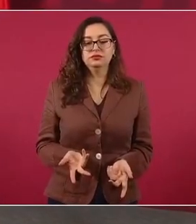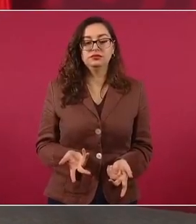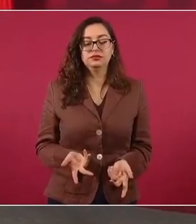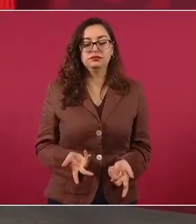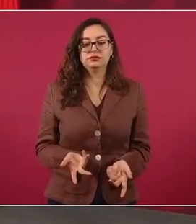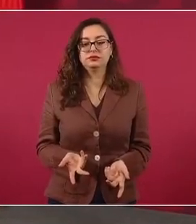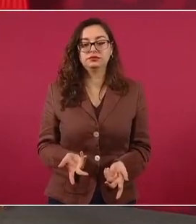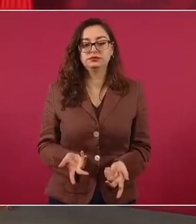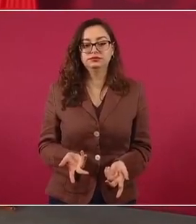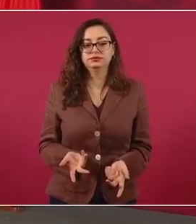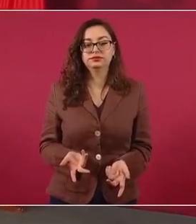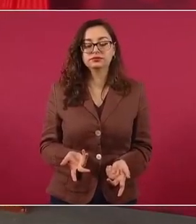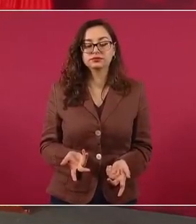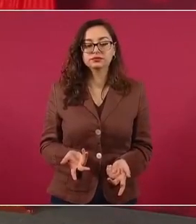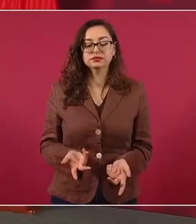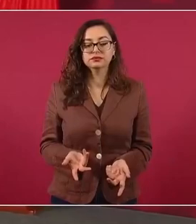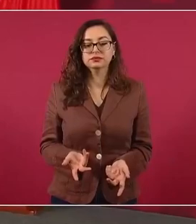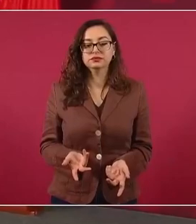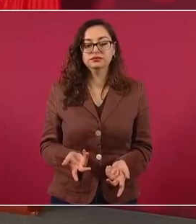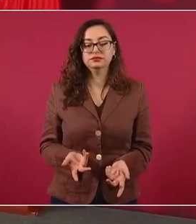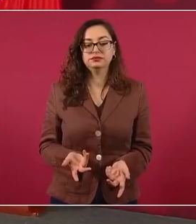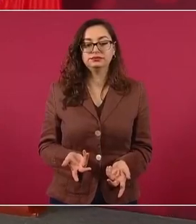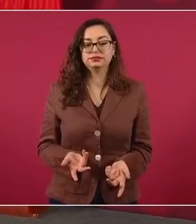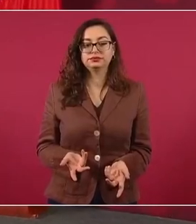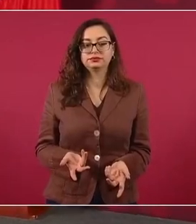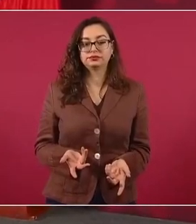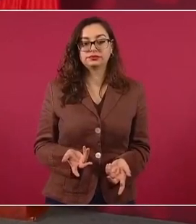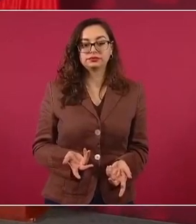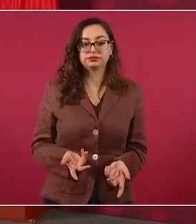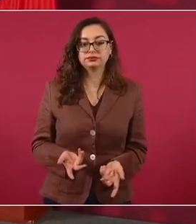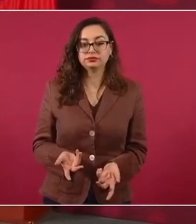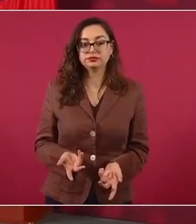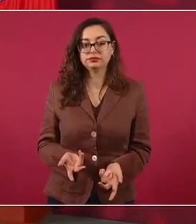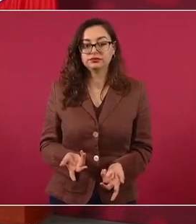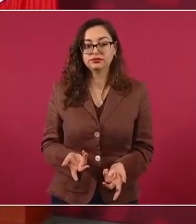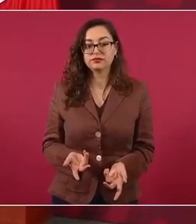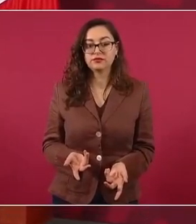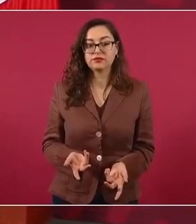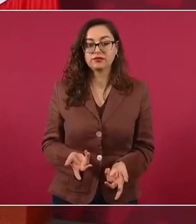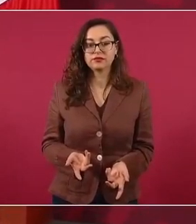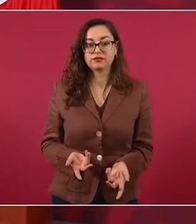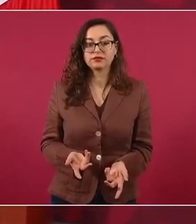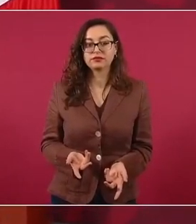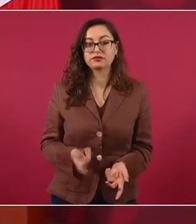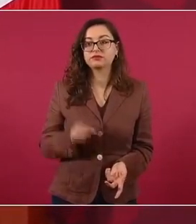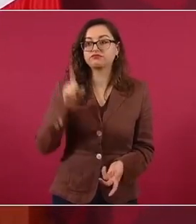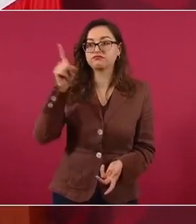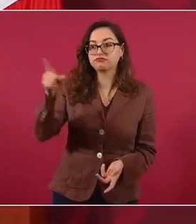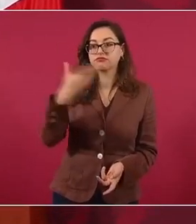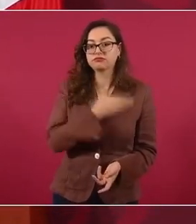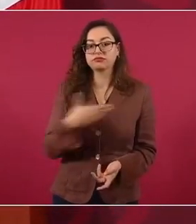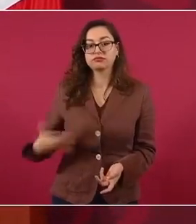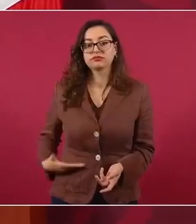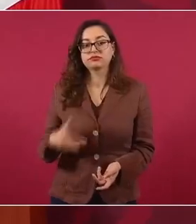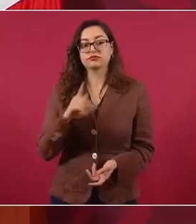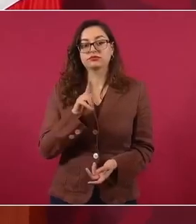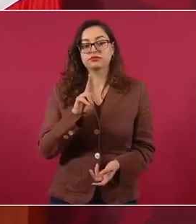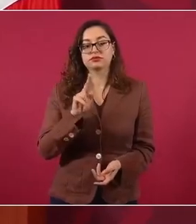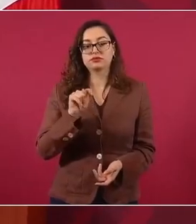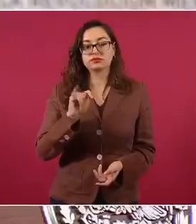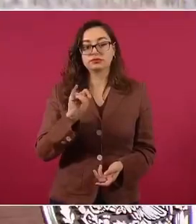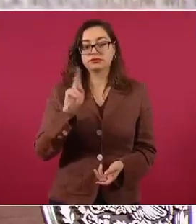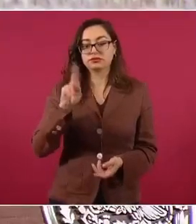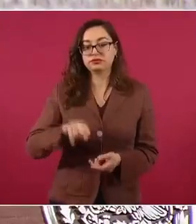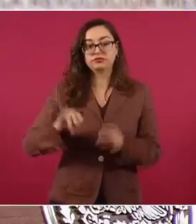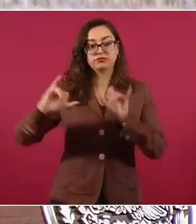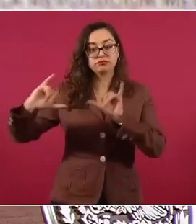el acuerdo de hablar con el presidente Putin por teléfono